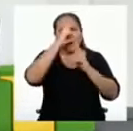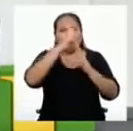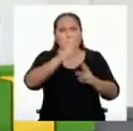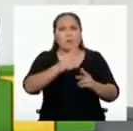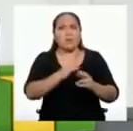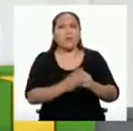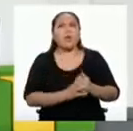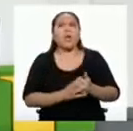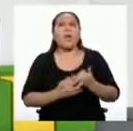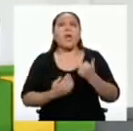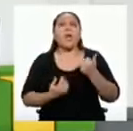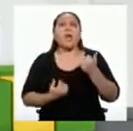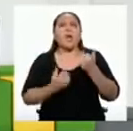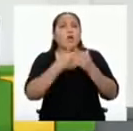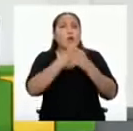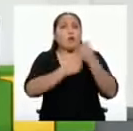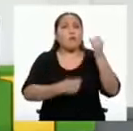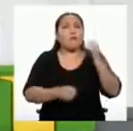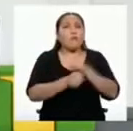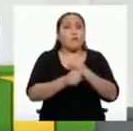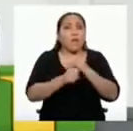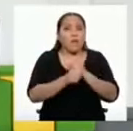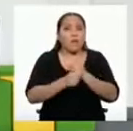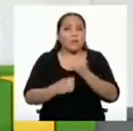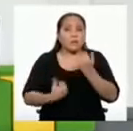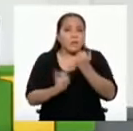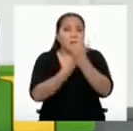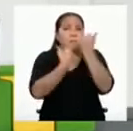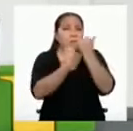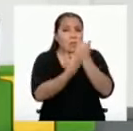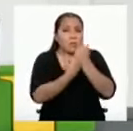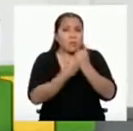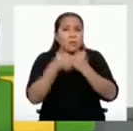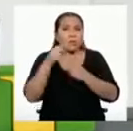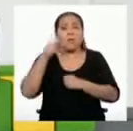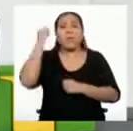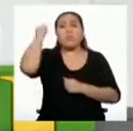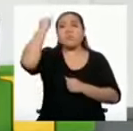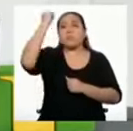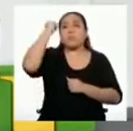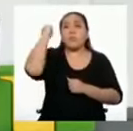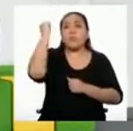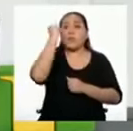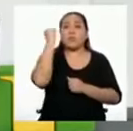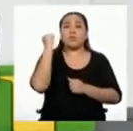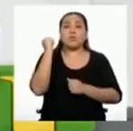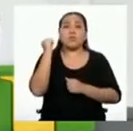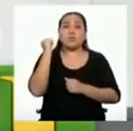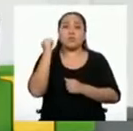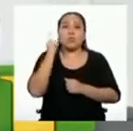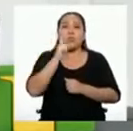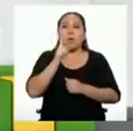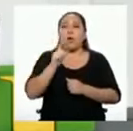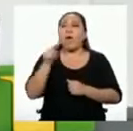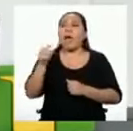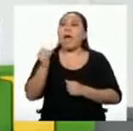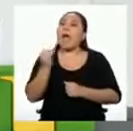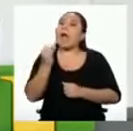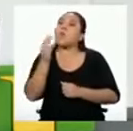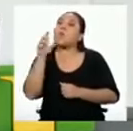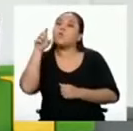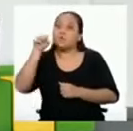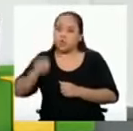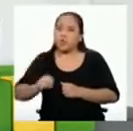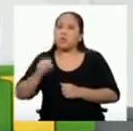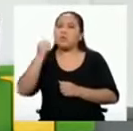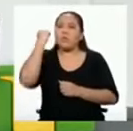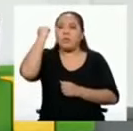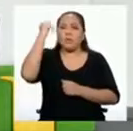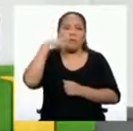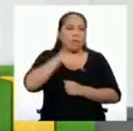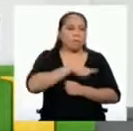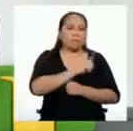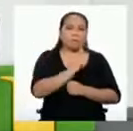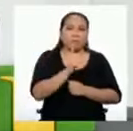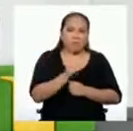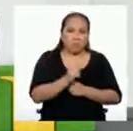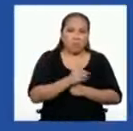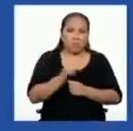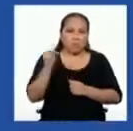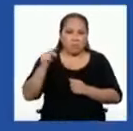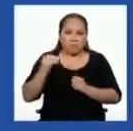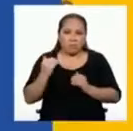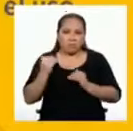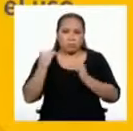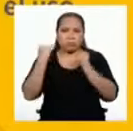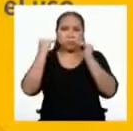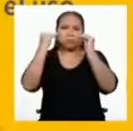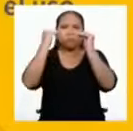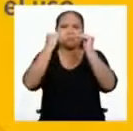motor que impulse nuestro desarrollo. En el que nuestros derechos no sean considerados privilegios, sino que sean el camino para llevarnos hacia un